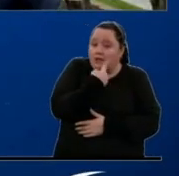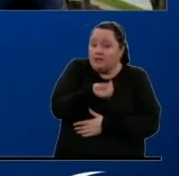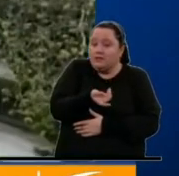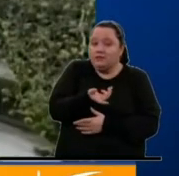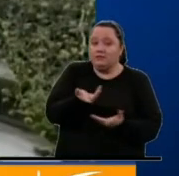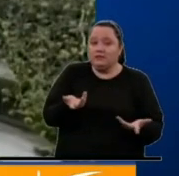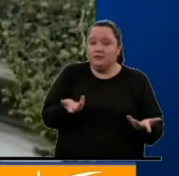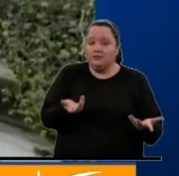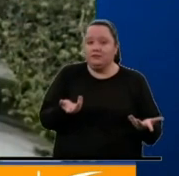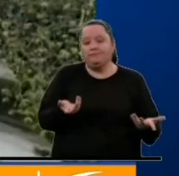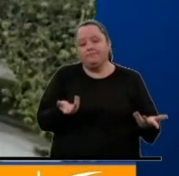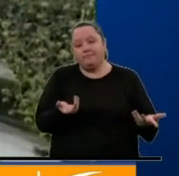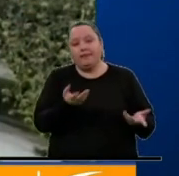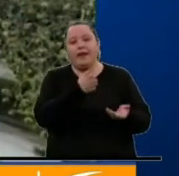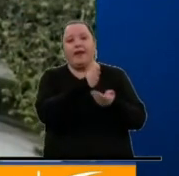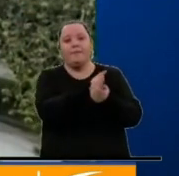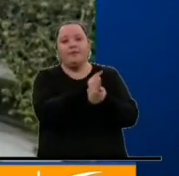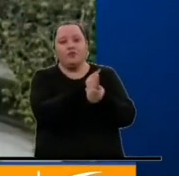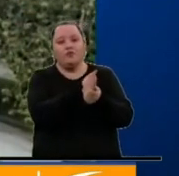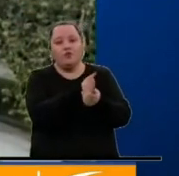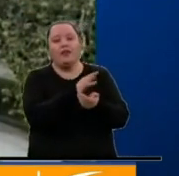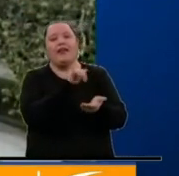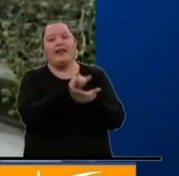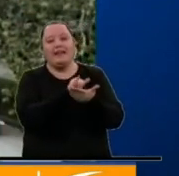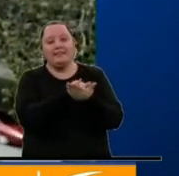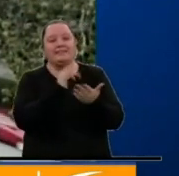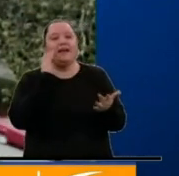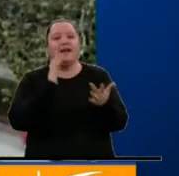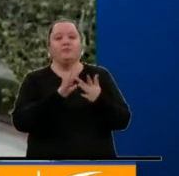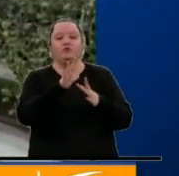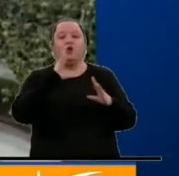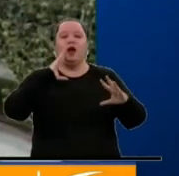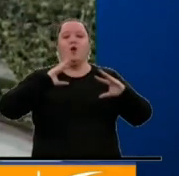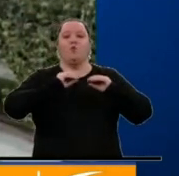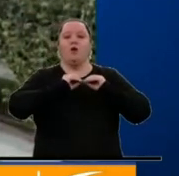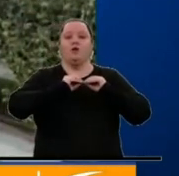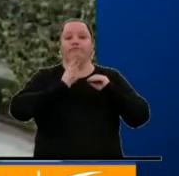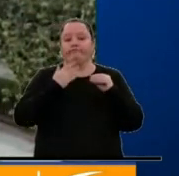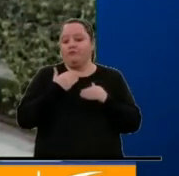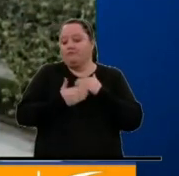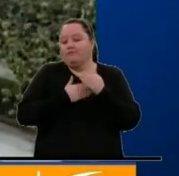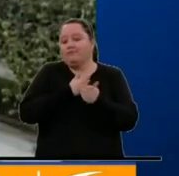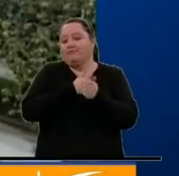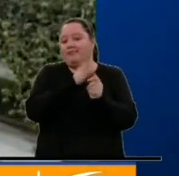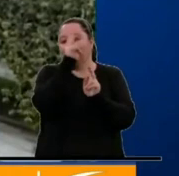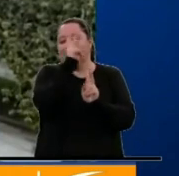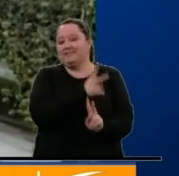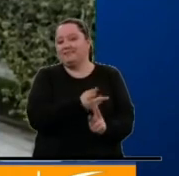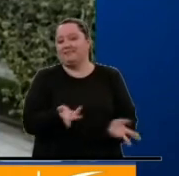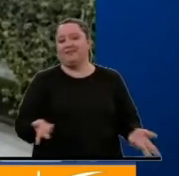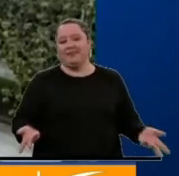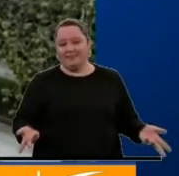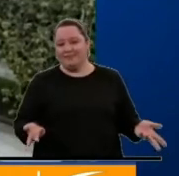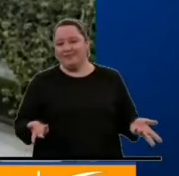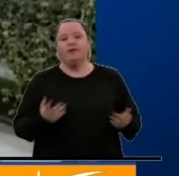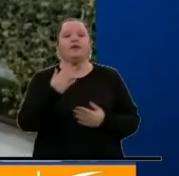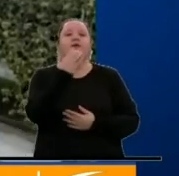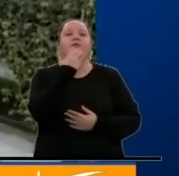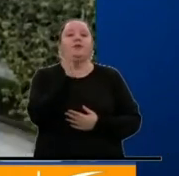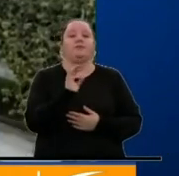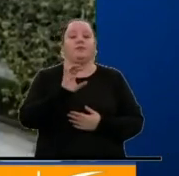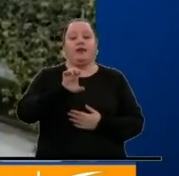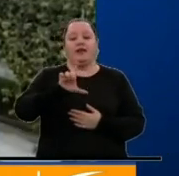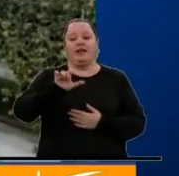Esa es la metodología que se está utilizando en el acuerdo y por tanto las formas deben respetarse. Por ejemplo, el